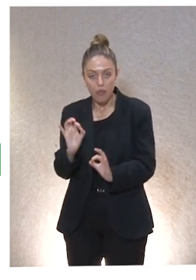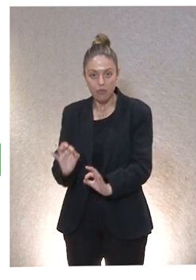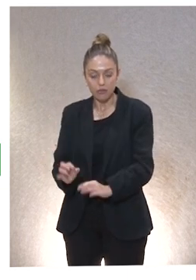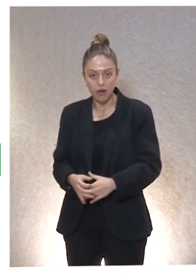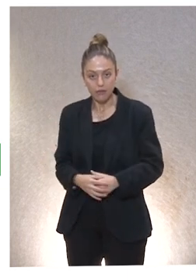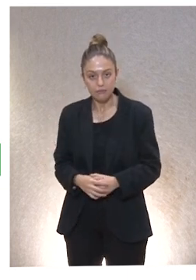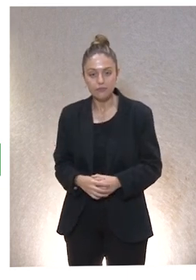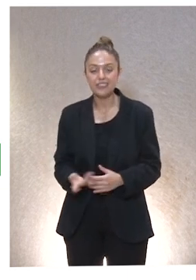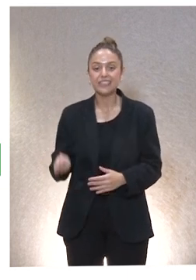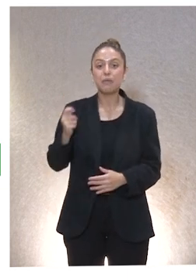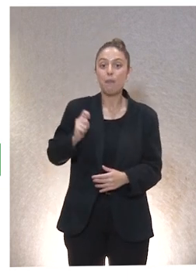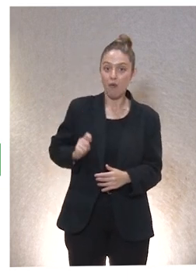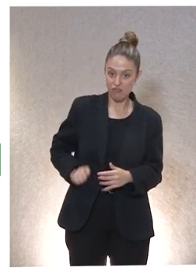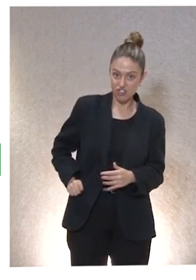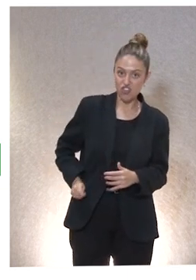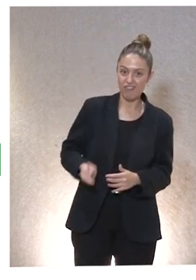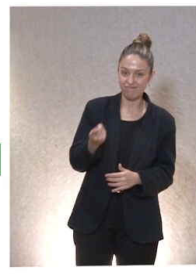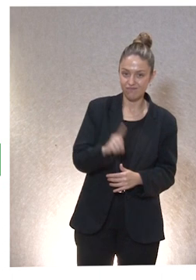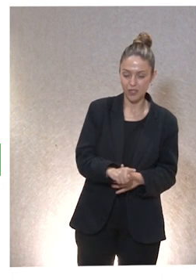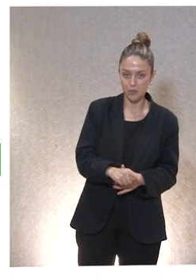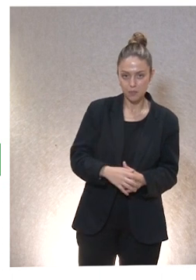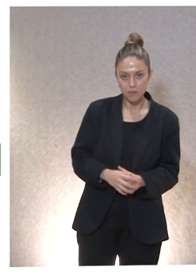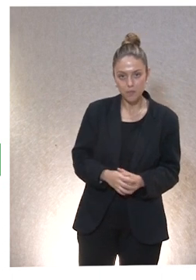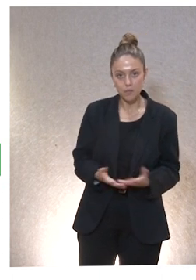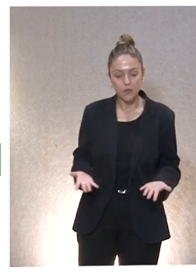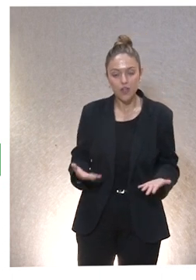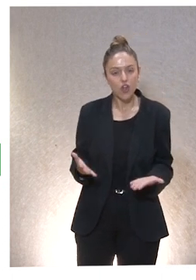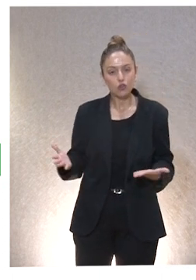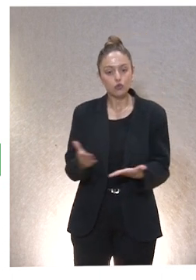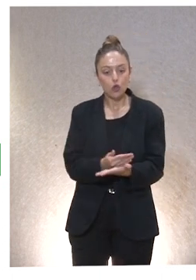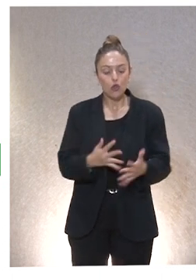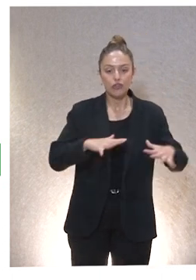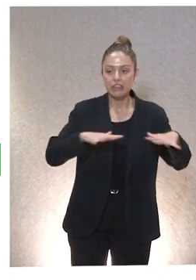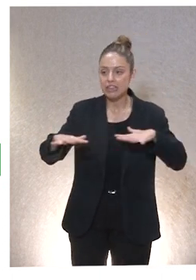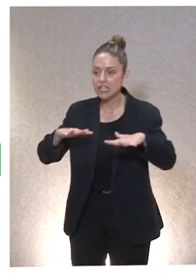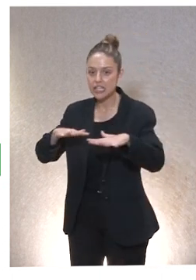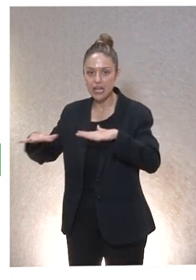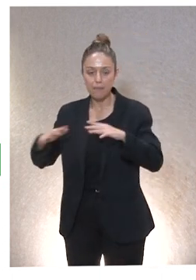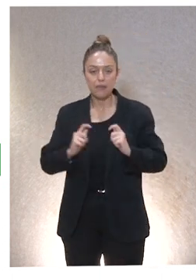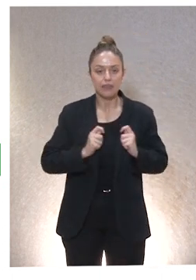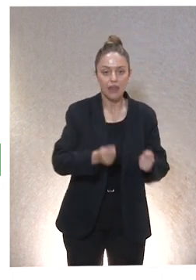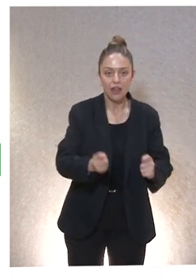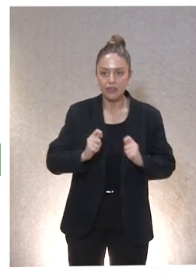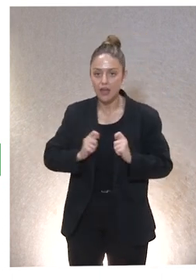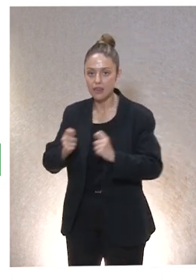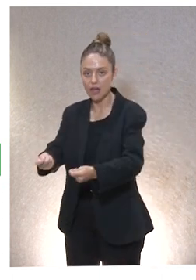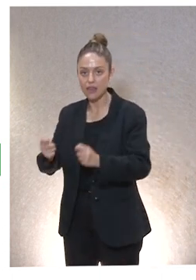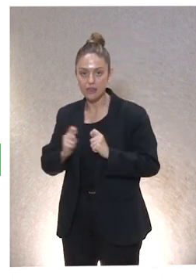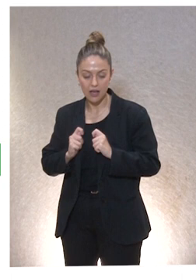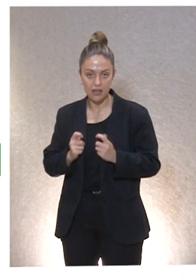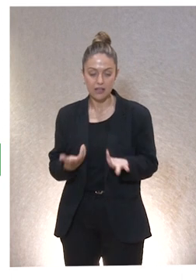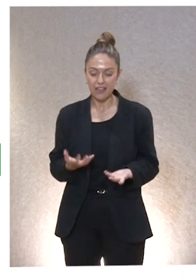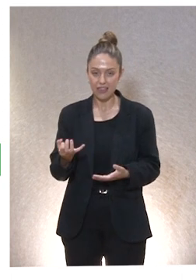Y en los profesionalizados. En todos tienen que funcionar los dinamismos no cuantificables de